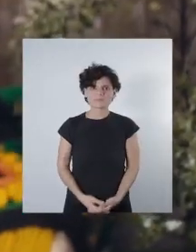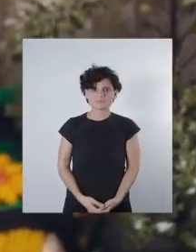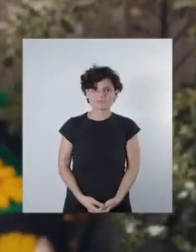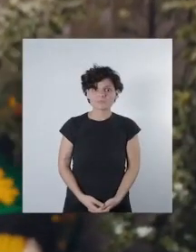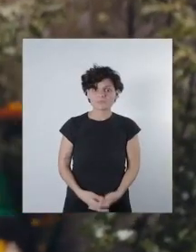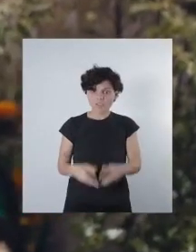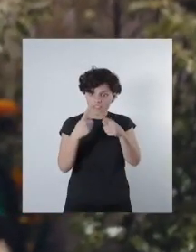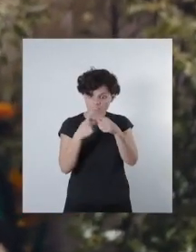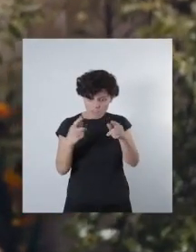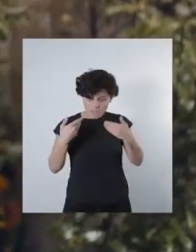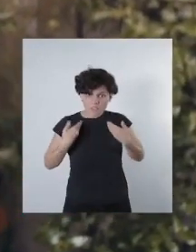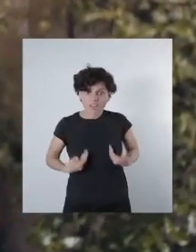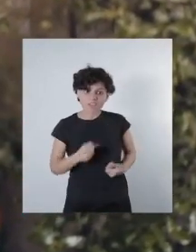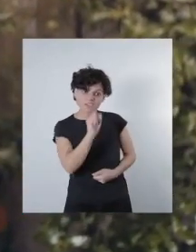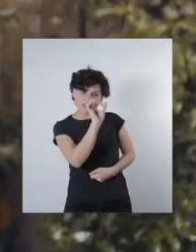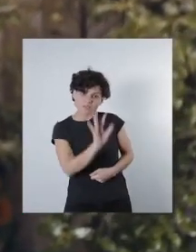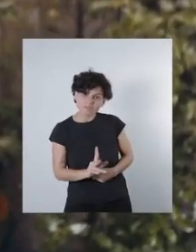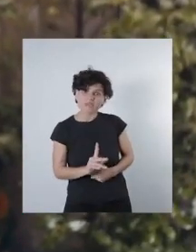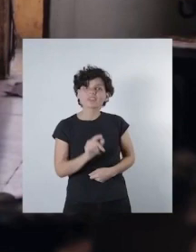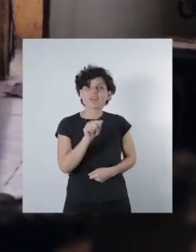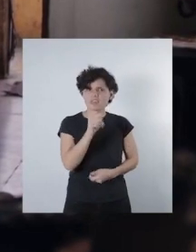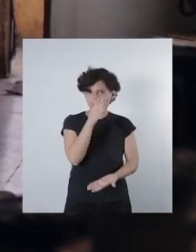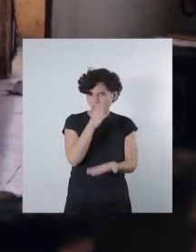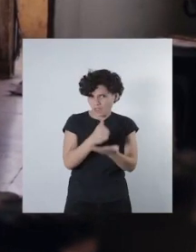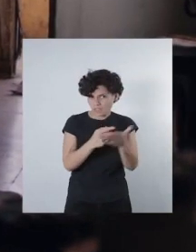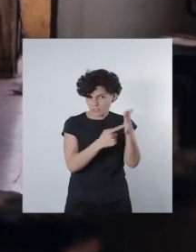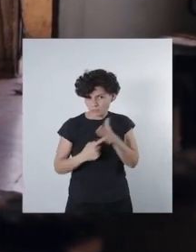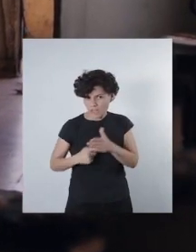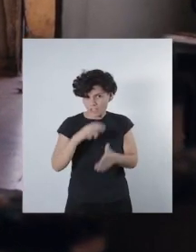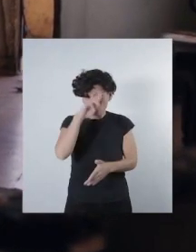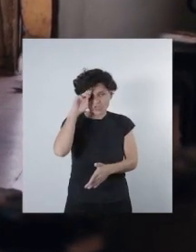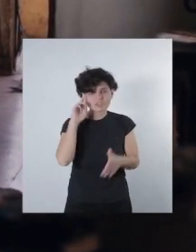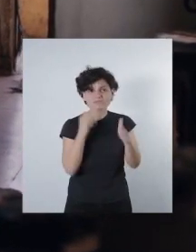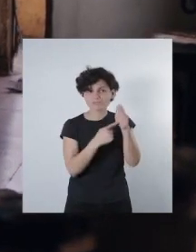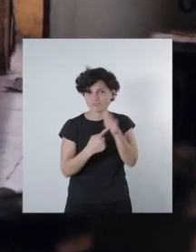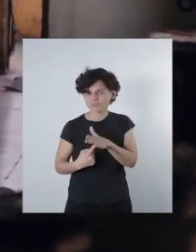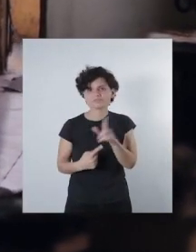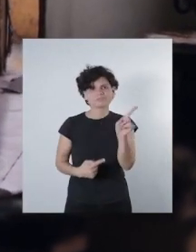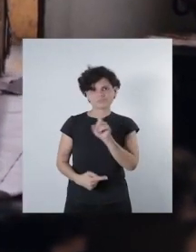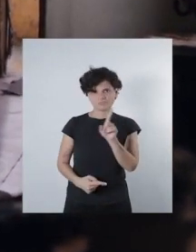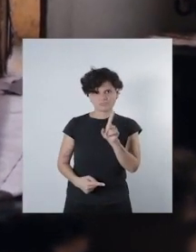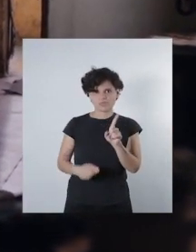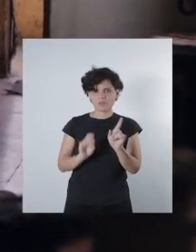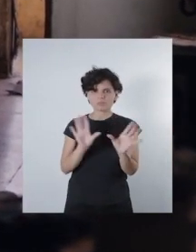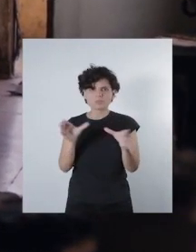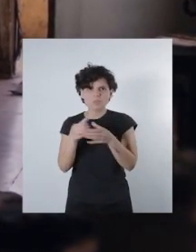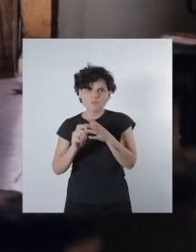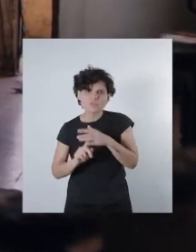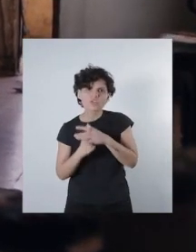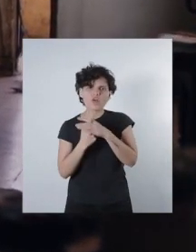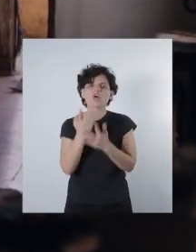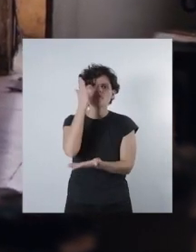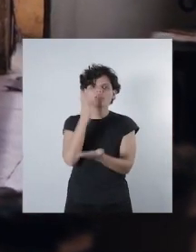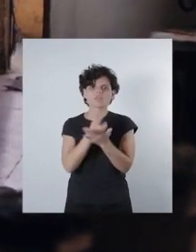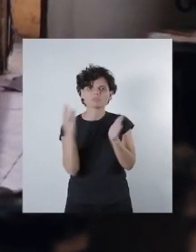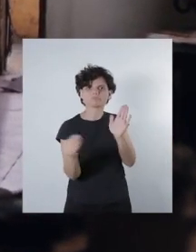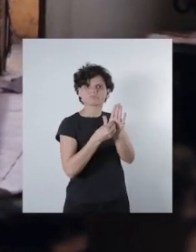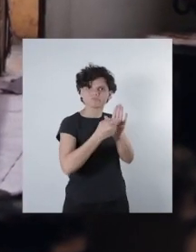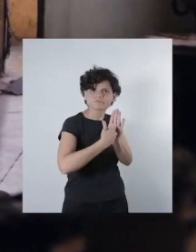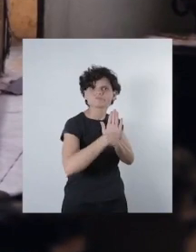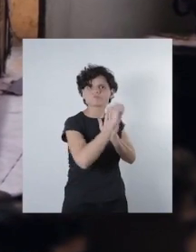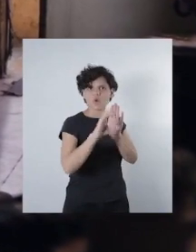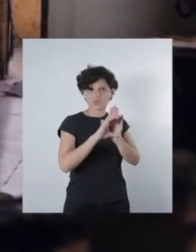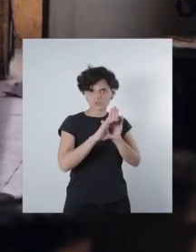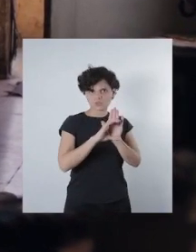Que las diferencias no sean sinónimo de discriminación y racismo. Los pueblos originarios deben estar reconocidos en nuestra constitución.